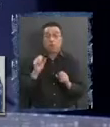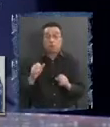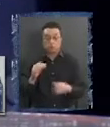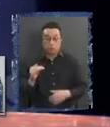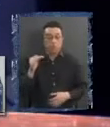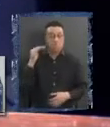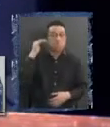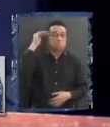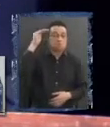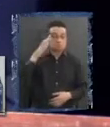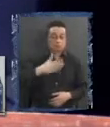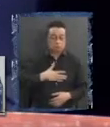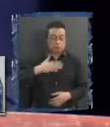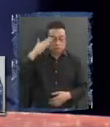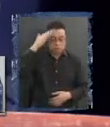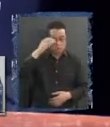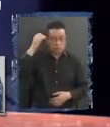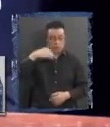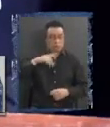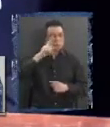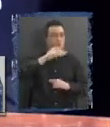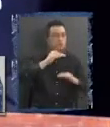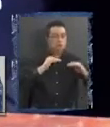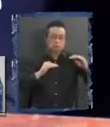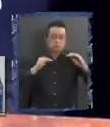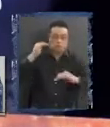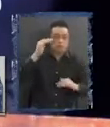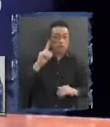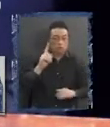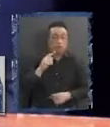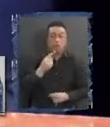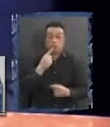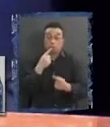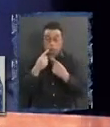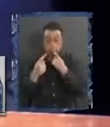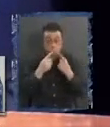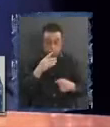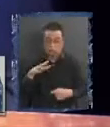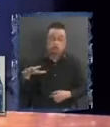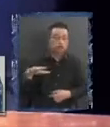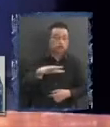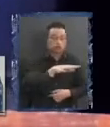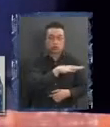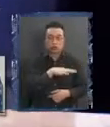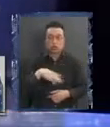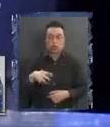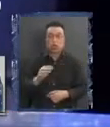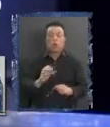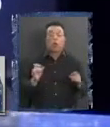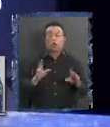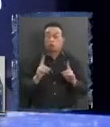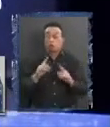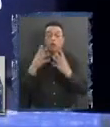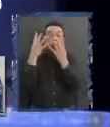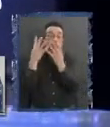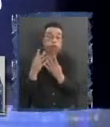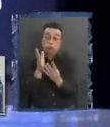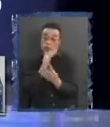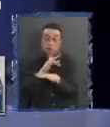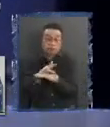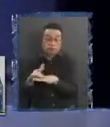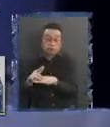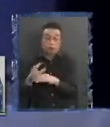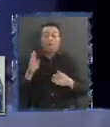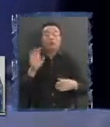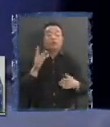postura respecto del resto. Una cosa que se consulta a todo el mundo, o sea, si no, no tendríamos cárceles, no tendríamos rellenos sanitarios